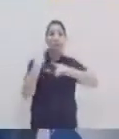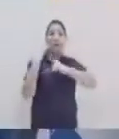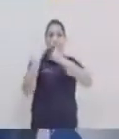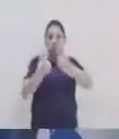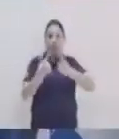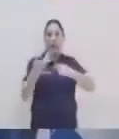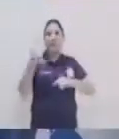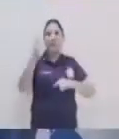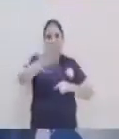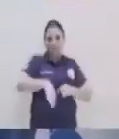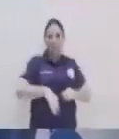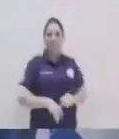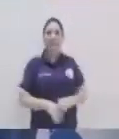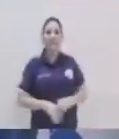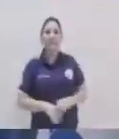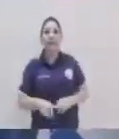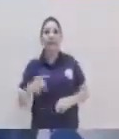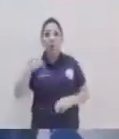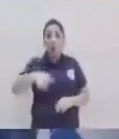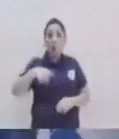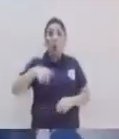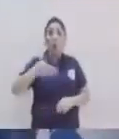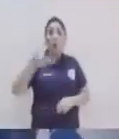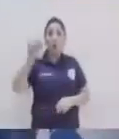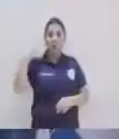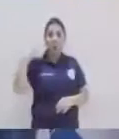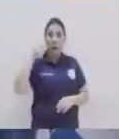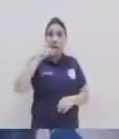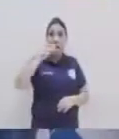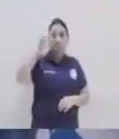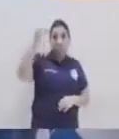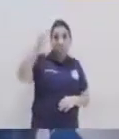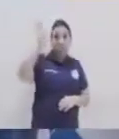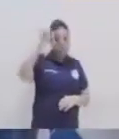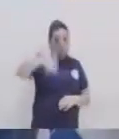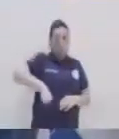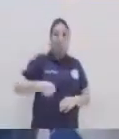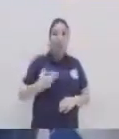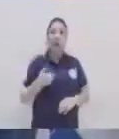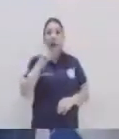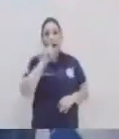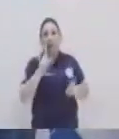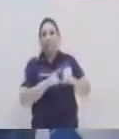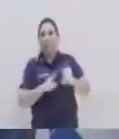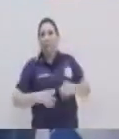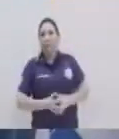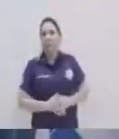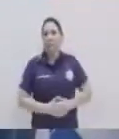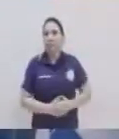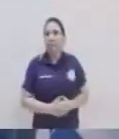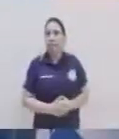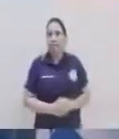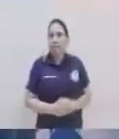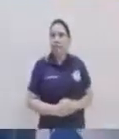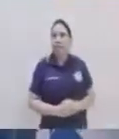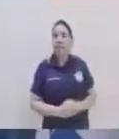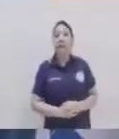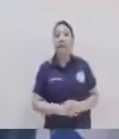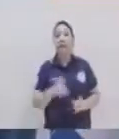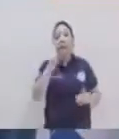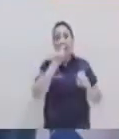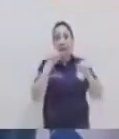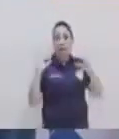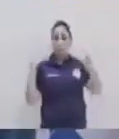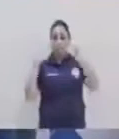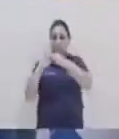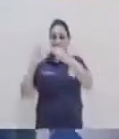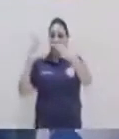durante o después. Si fue ayer, si es hoy o posiblemente un evento que podrá ser dentro de unos días. Ahí tienes mucha razón y